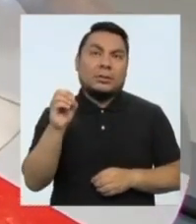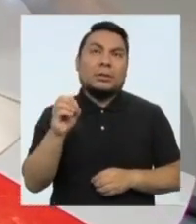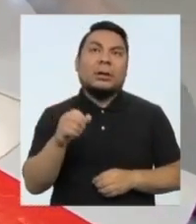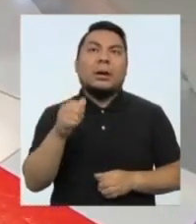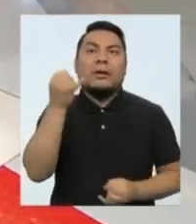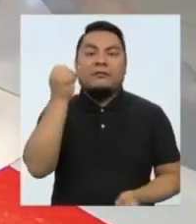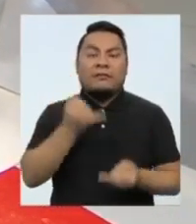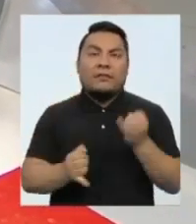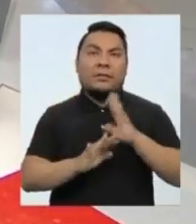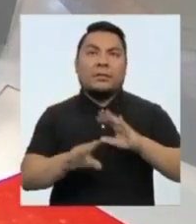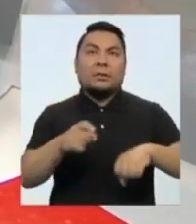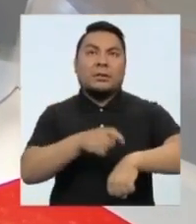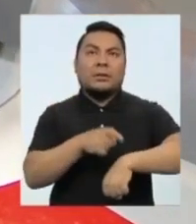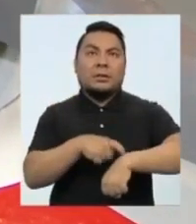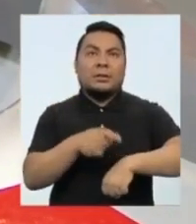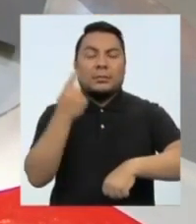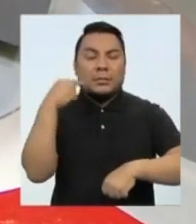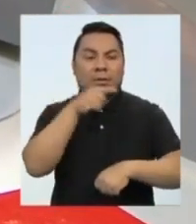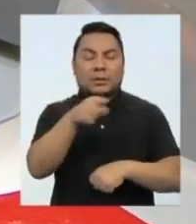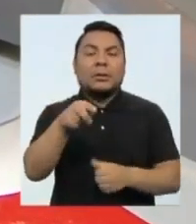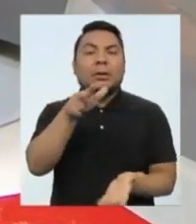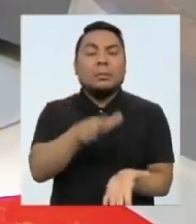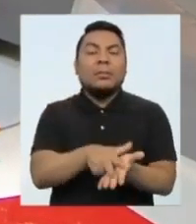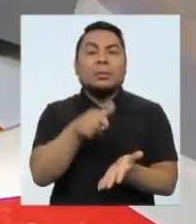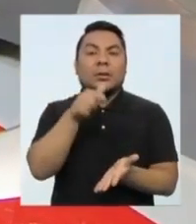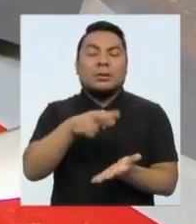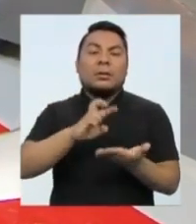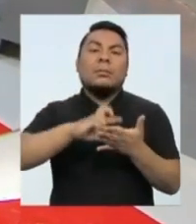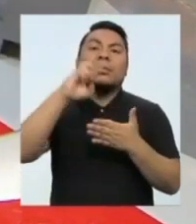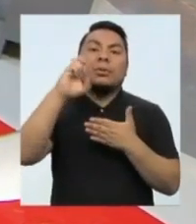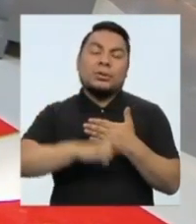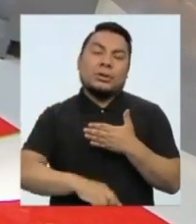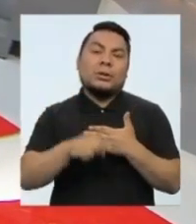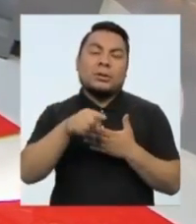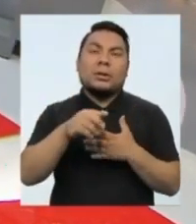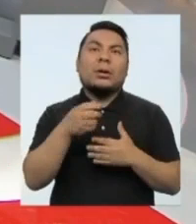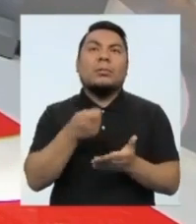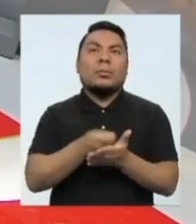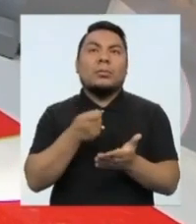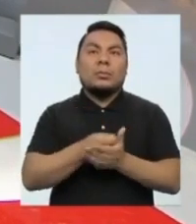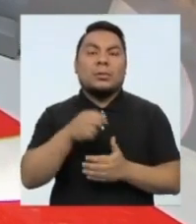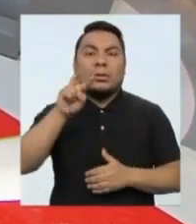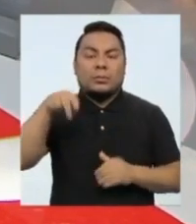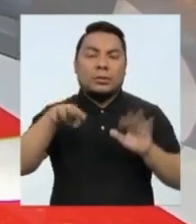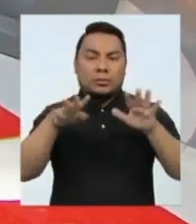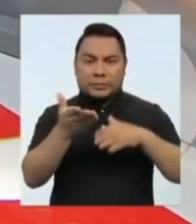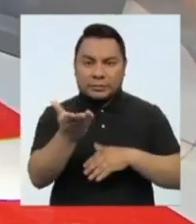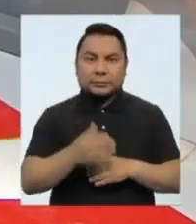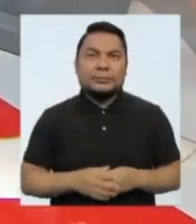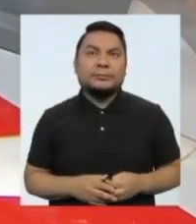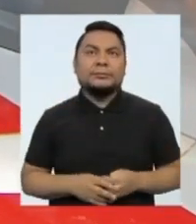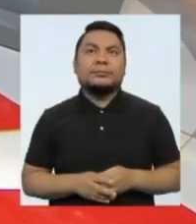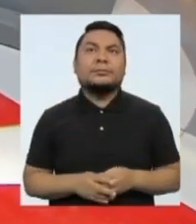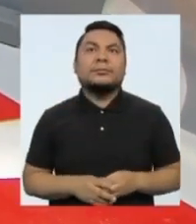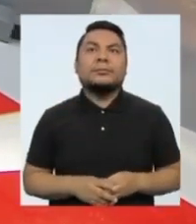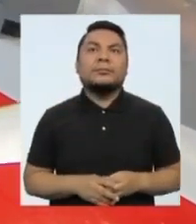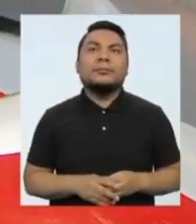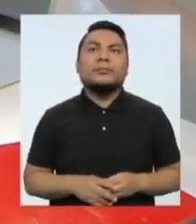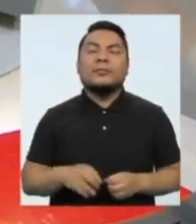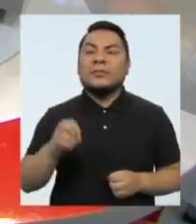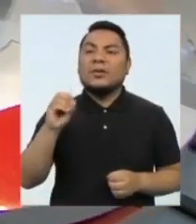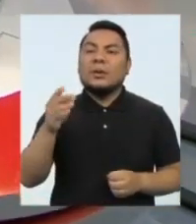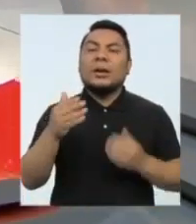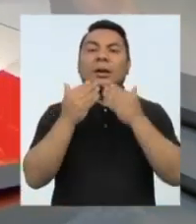el plazo para que se apruebe este proyecto del presupuesto 2019, compañeros. Gracias, Reguardo, por la